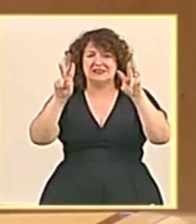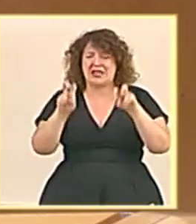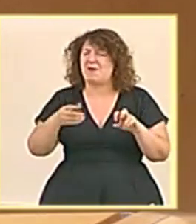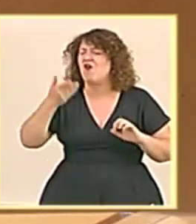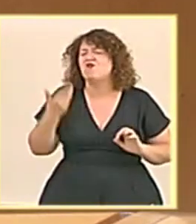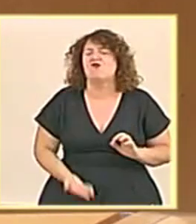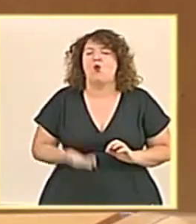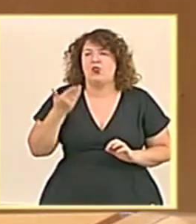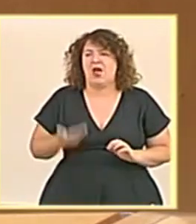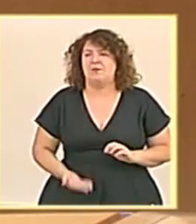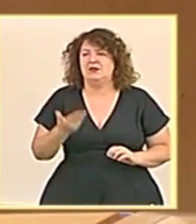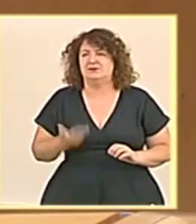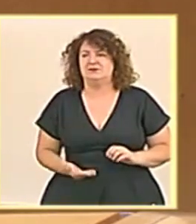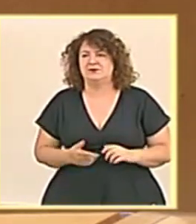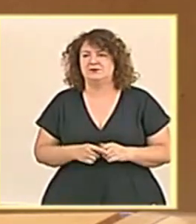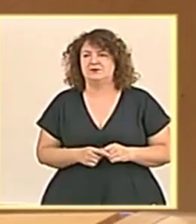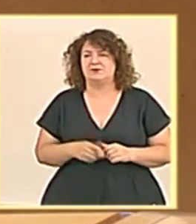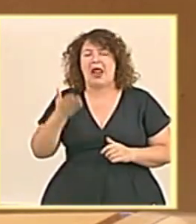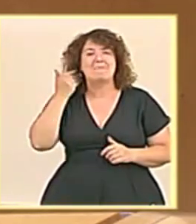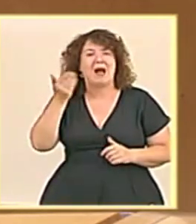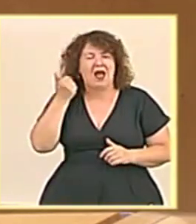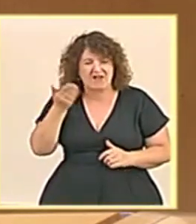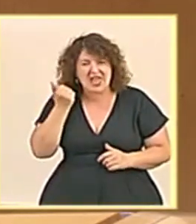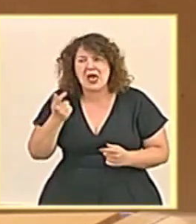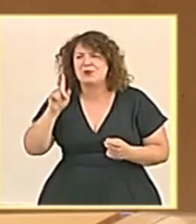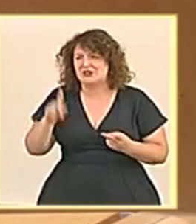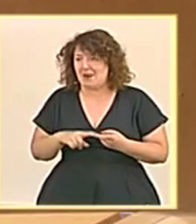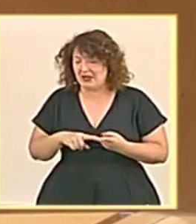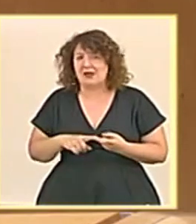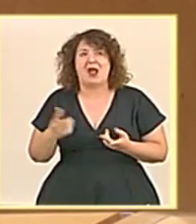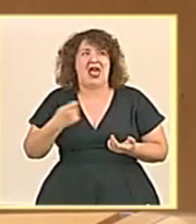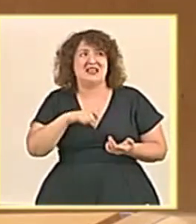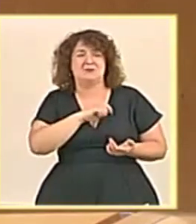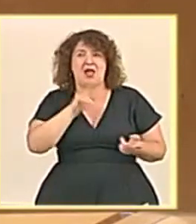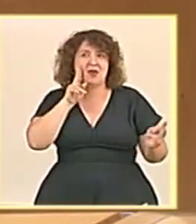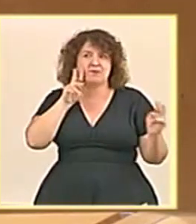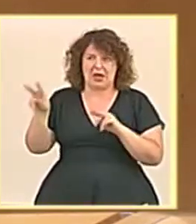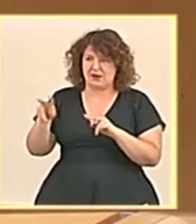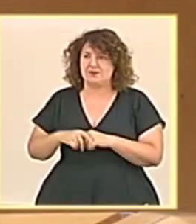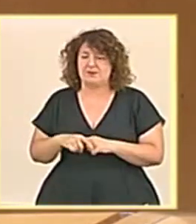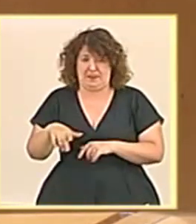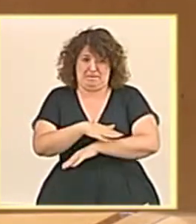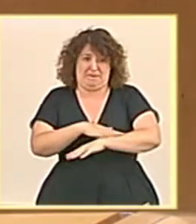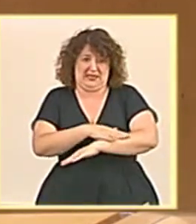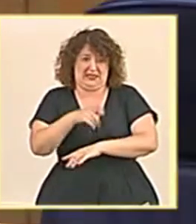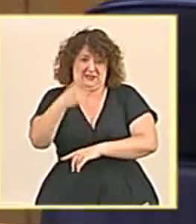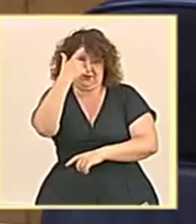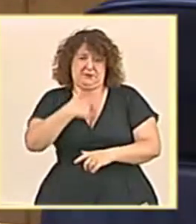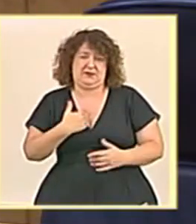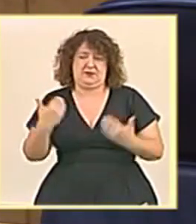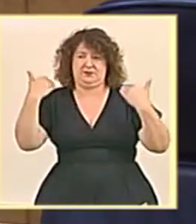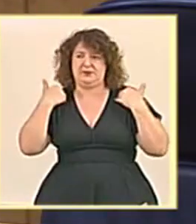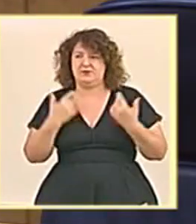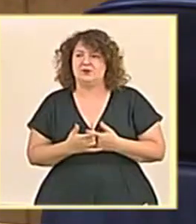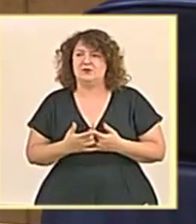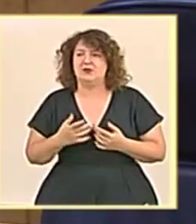fundamental para la imagen de Marbella, pero también para la imagen de España, de la que usted es ministra. Y, por lo tanto,